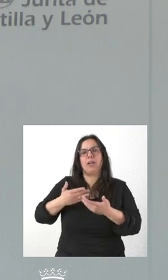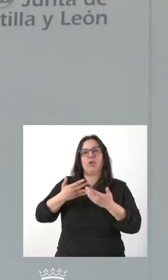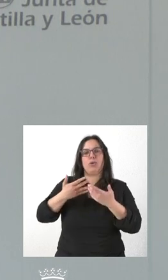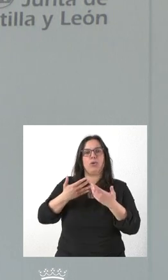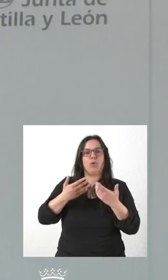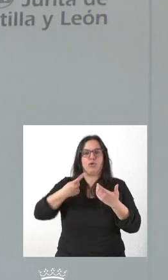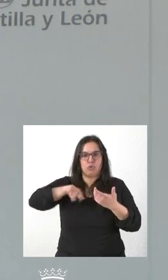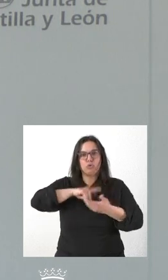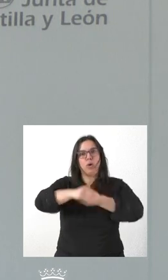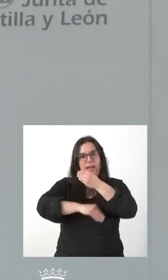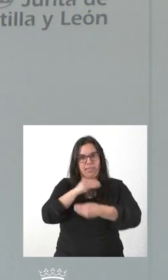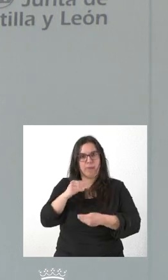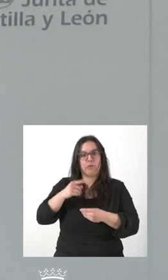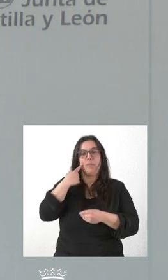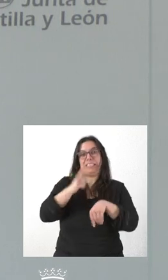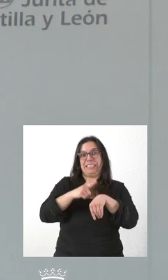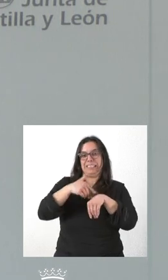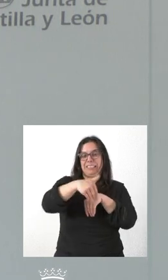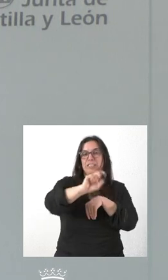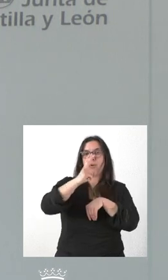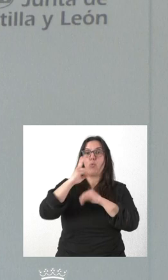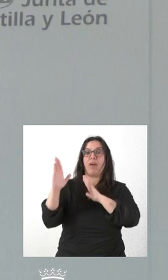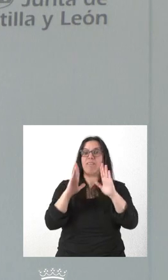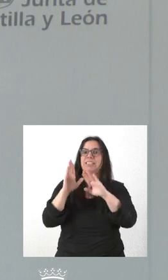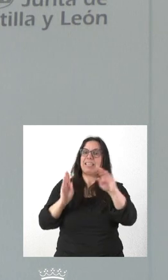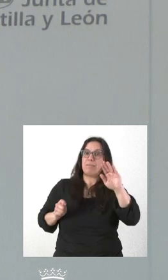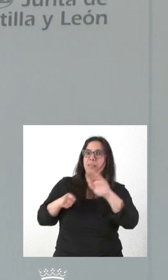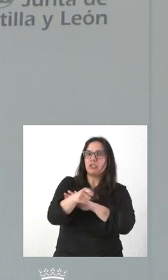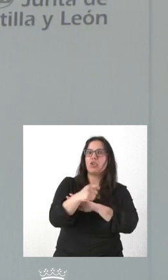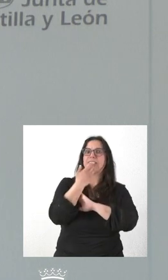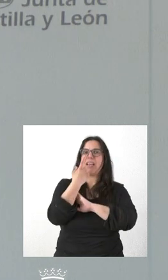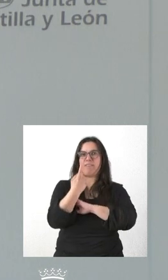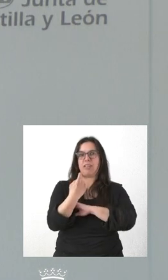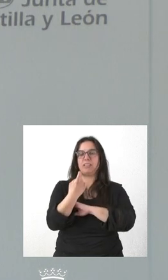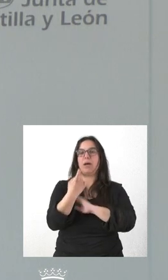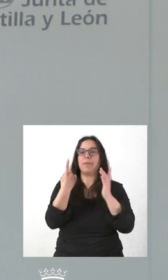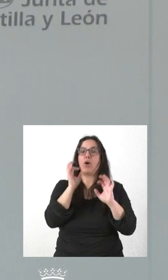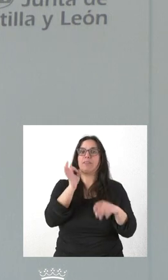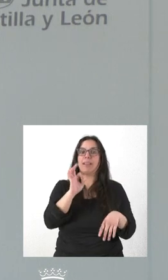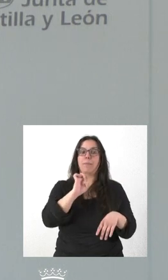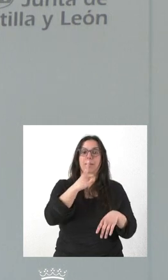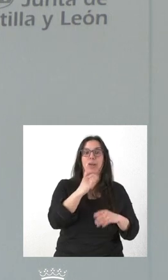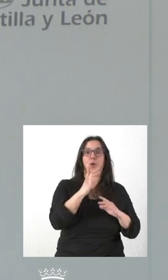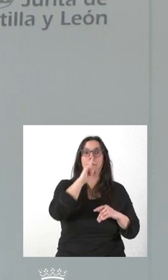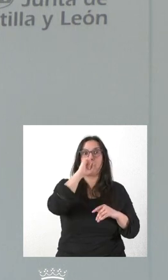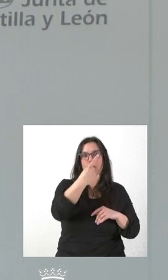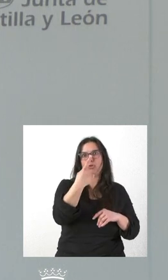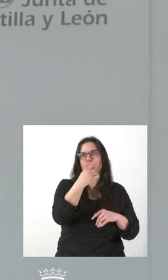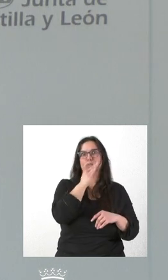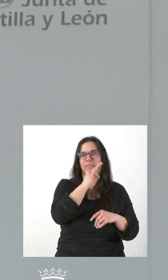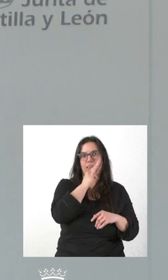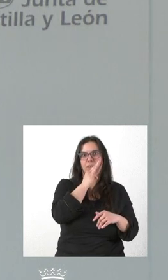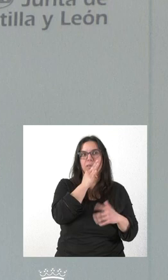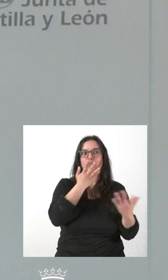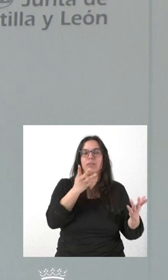través de la Junta de Castilla y León. Llegaría a una segunda fase de inversiones que fuera necesario. Pero sí que es verdad que, sin haber concluido todavía el primer año, la